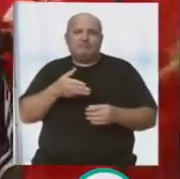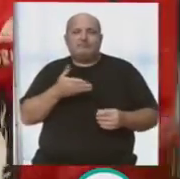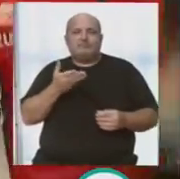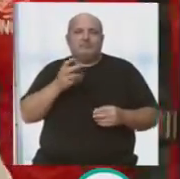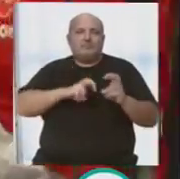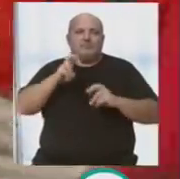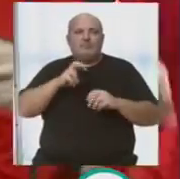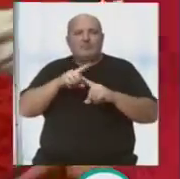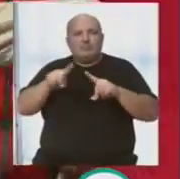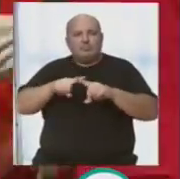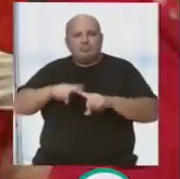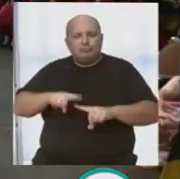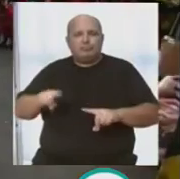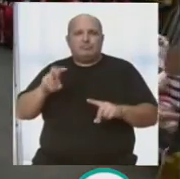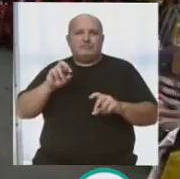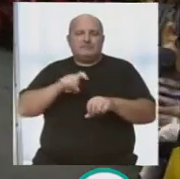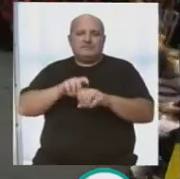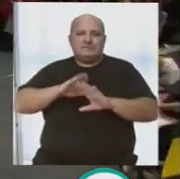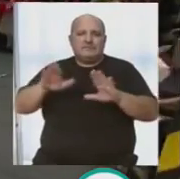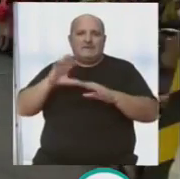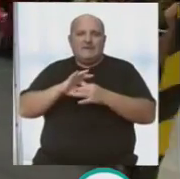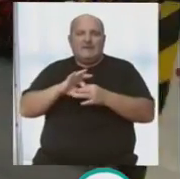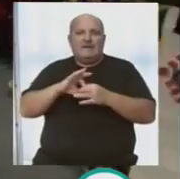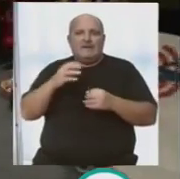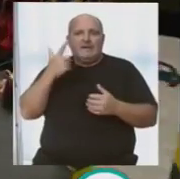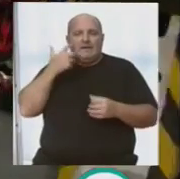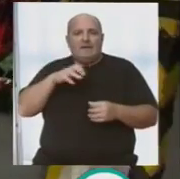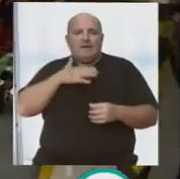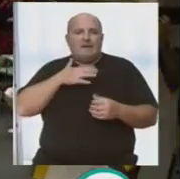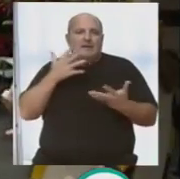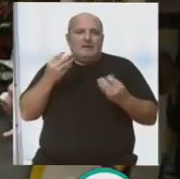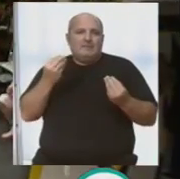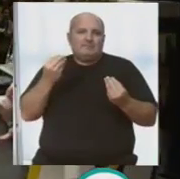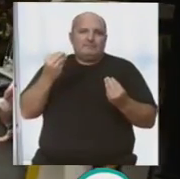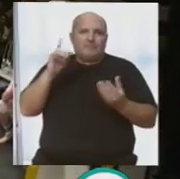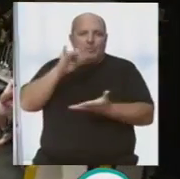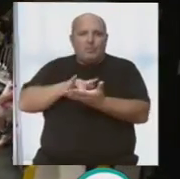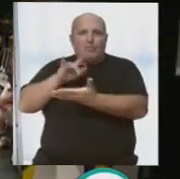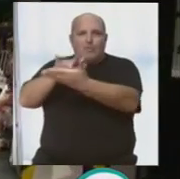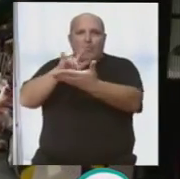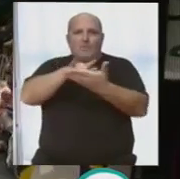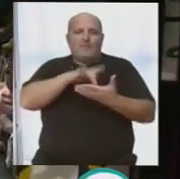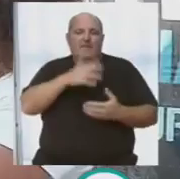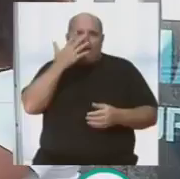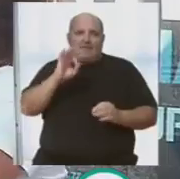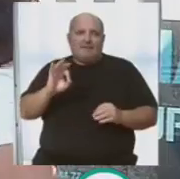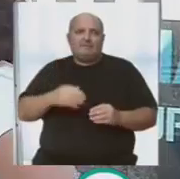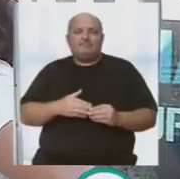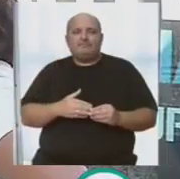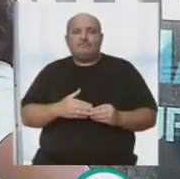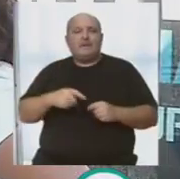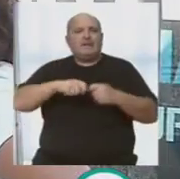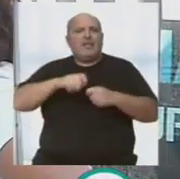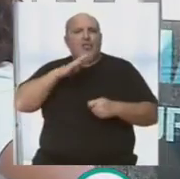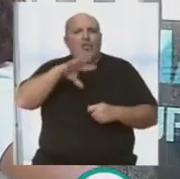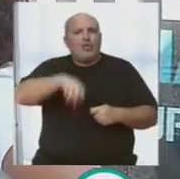se diversifica muchísimo ese día en la población en Cádiz porque hay muchísimos eventos aparte del carnaval. Miguel, ¿dónde compramos